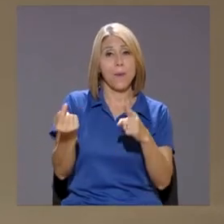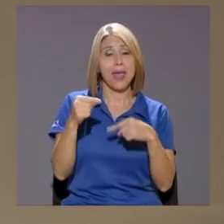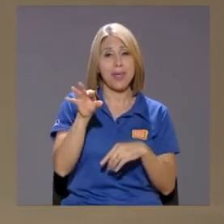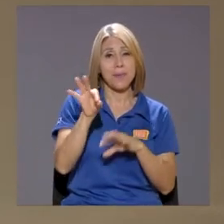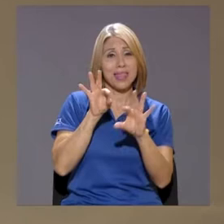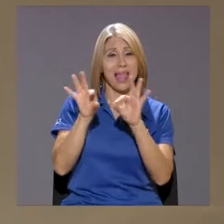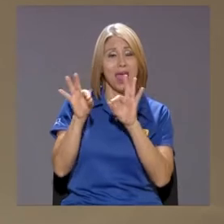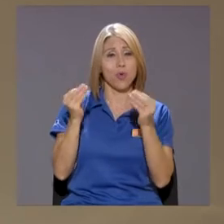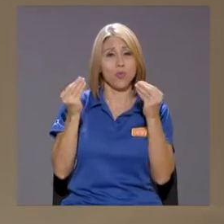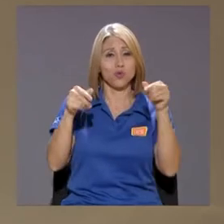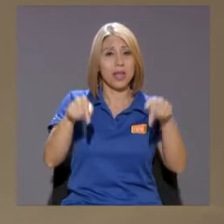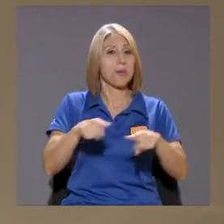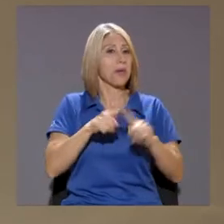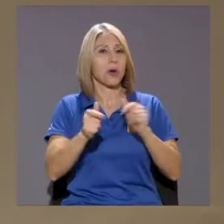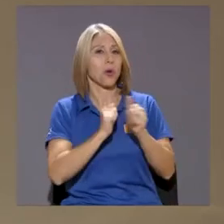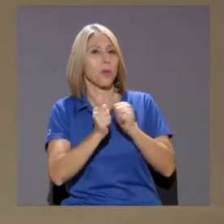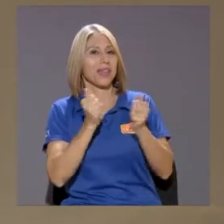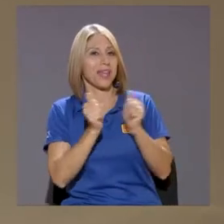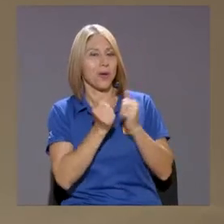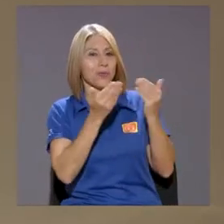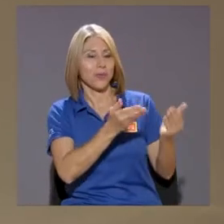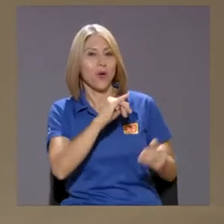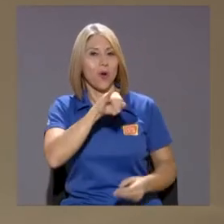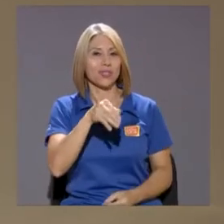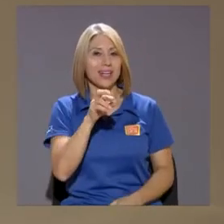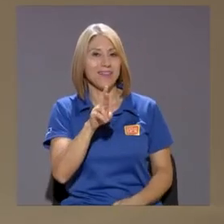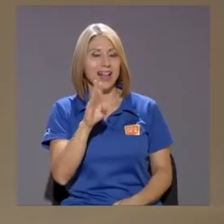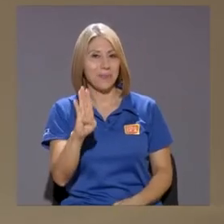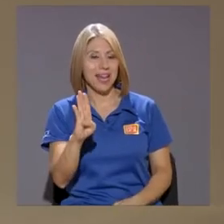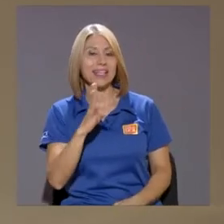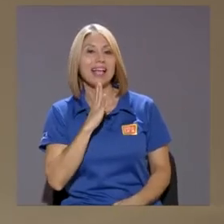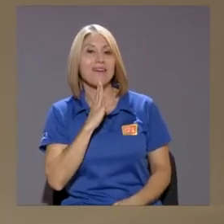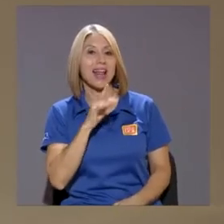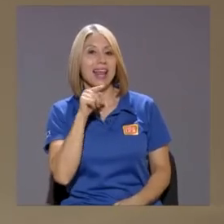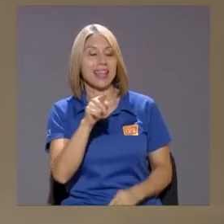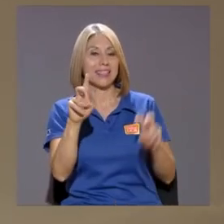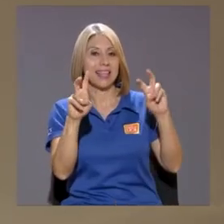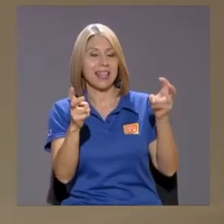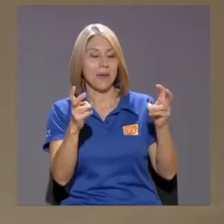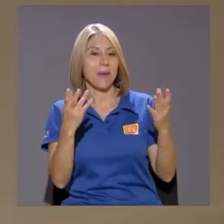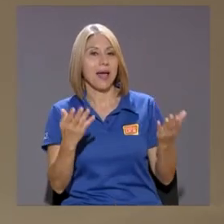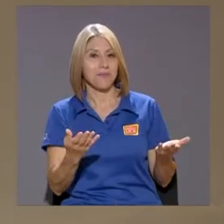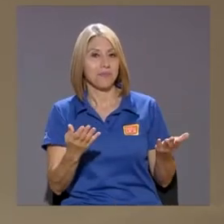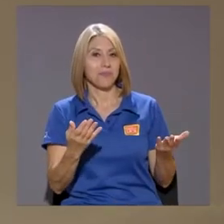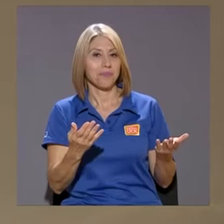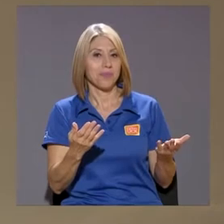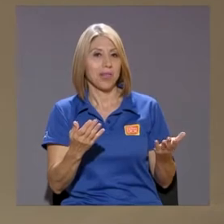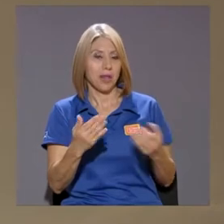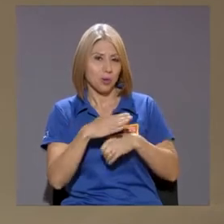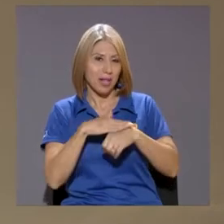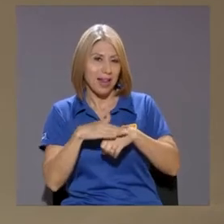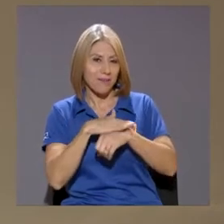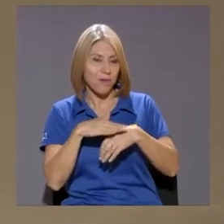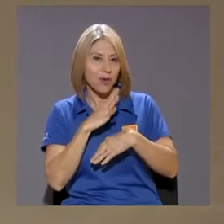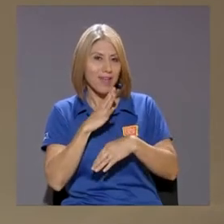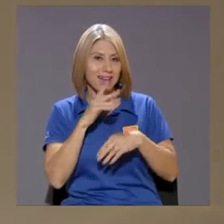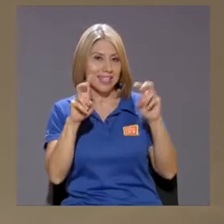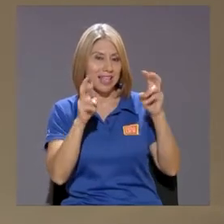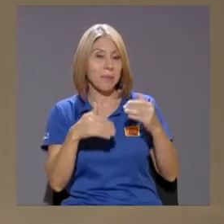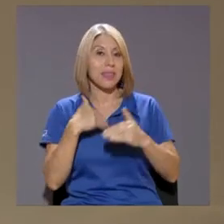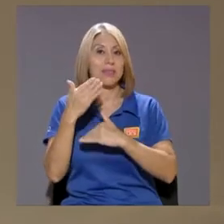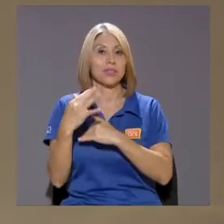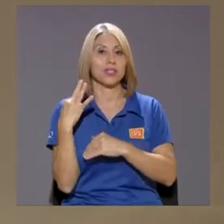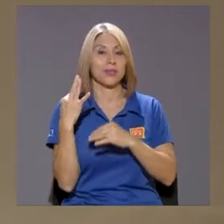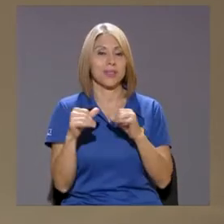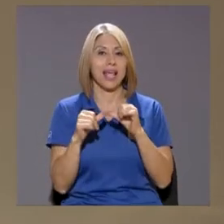Don José Rafael Grenes hablará de ese tema Nos hará el favor de hablar de ese tema Una vez que el